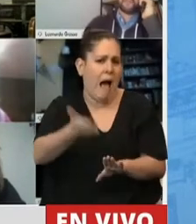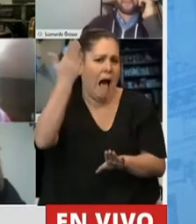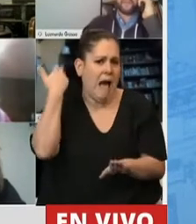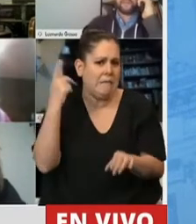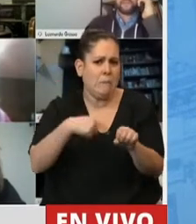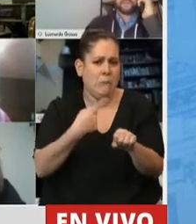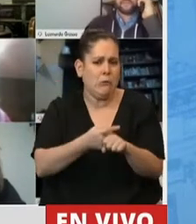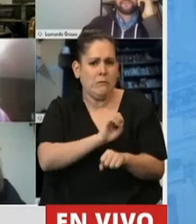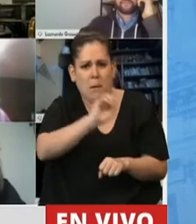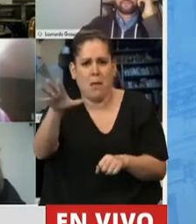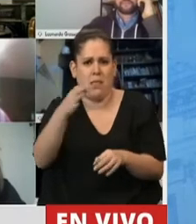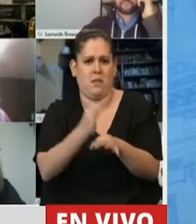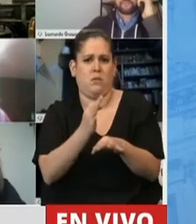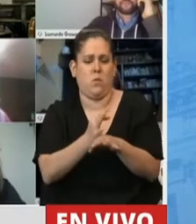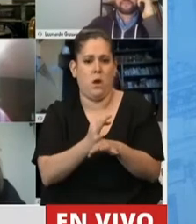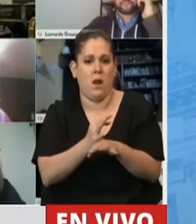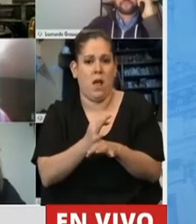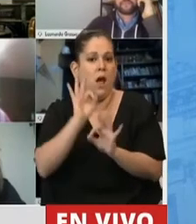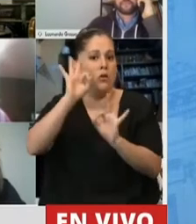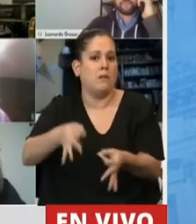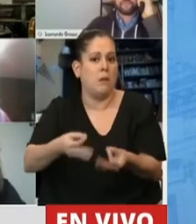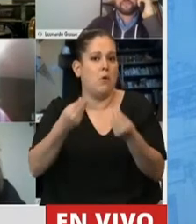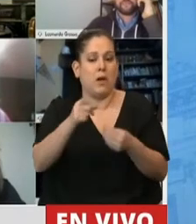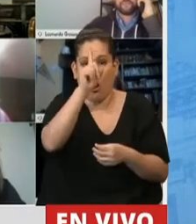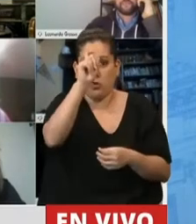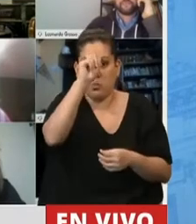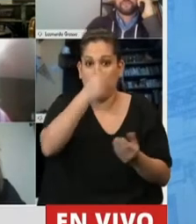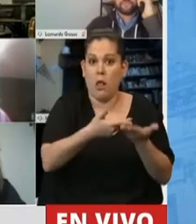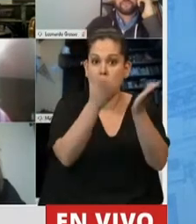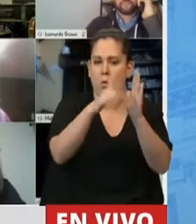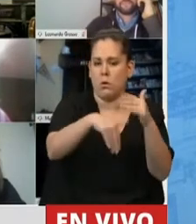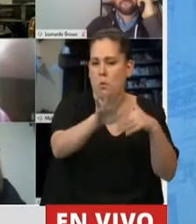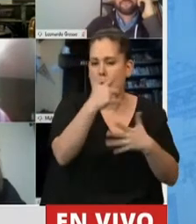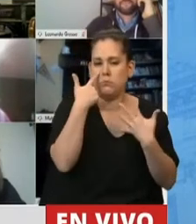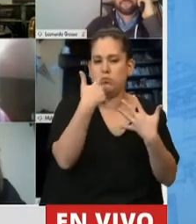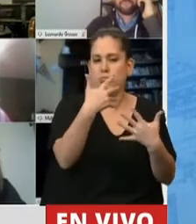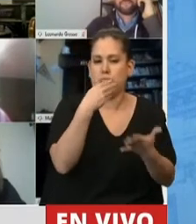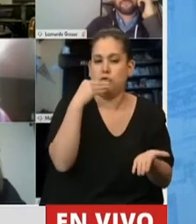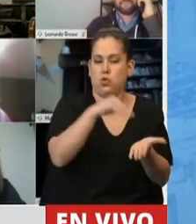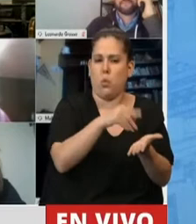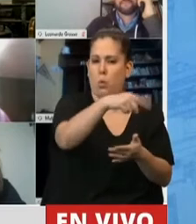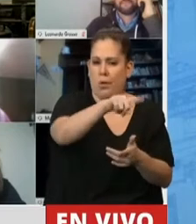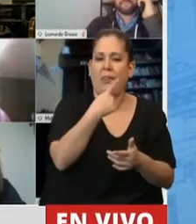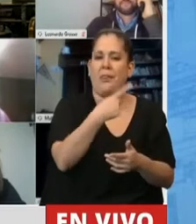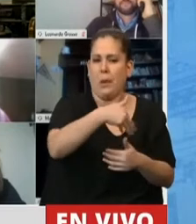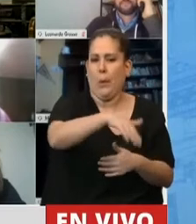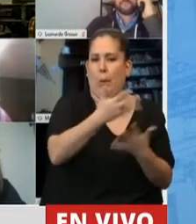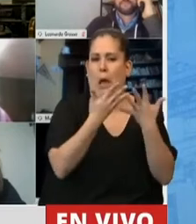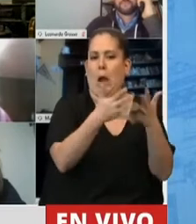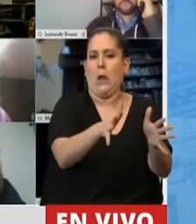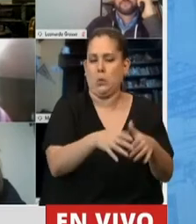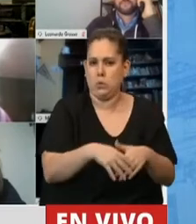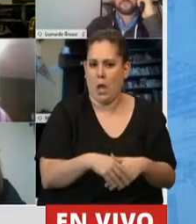las noticias, nos encontramos con que los directores de los hospitales públicos más importantes de Chubut amenazan con renunciar